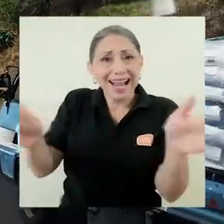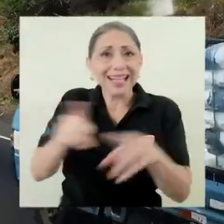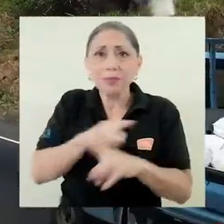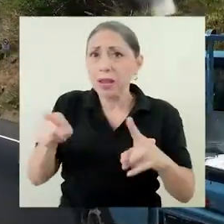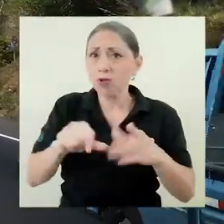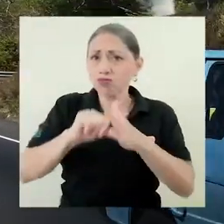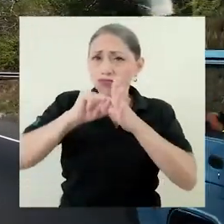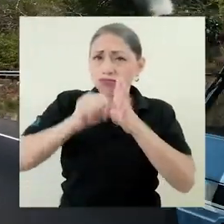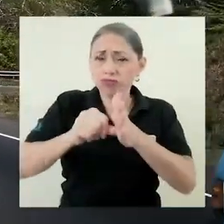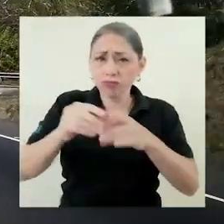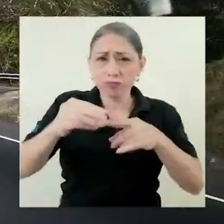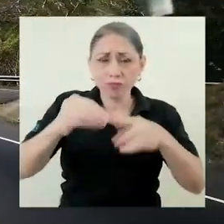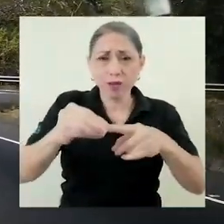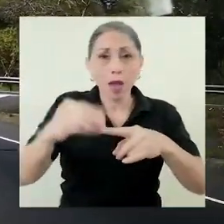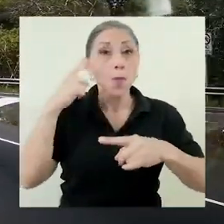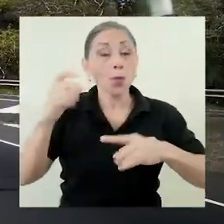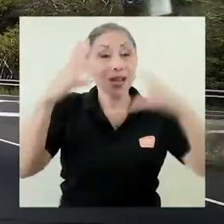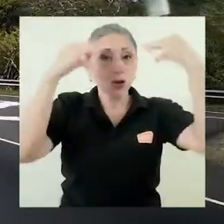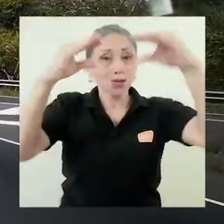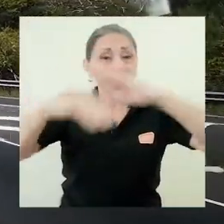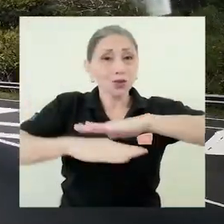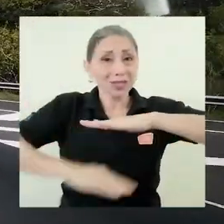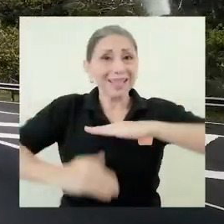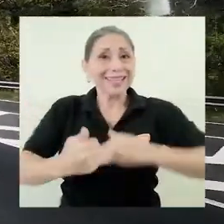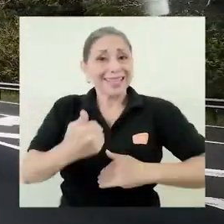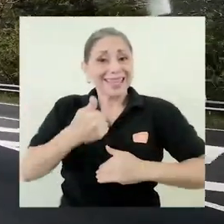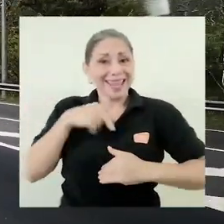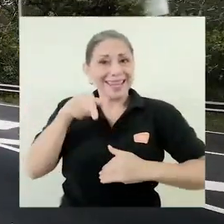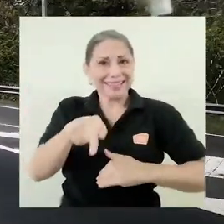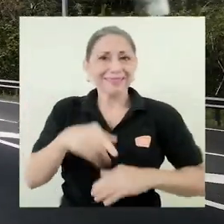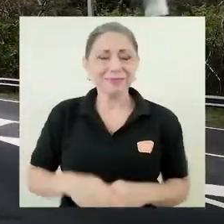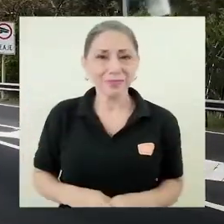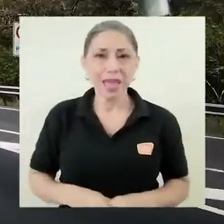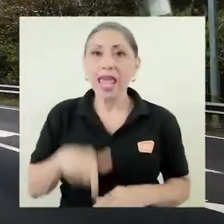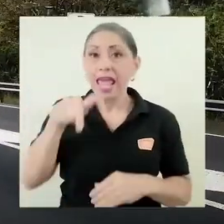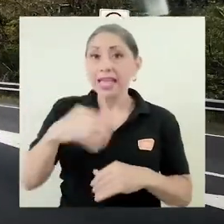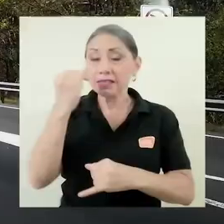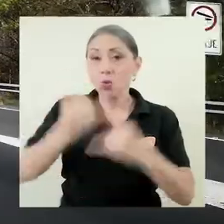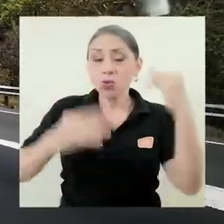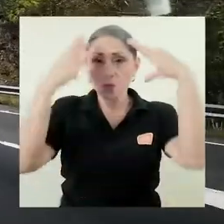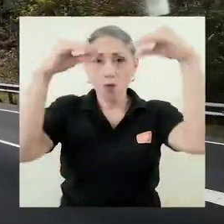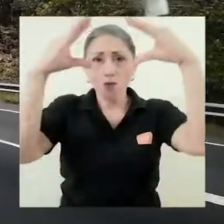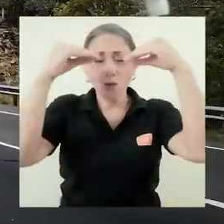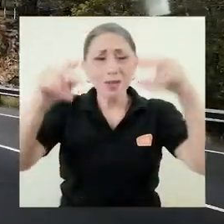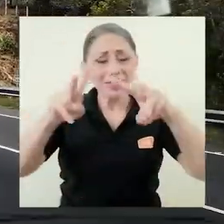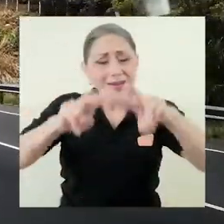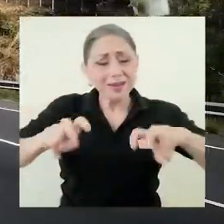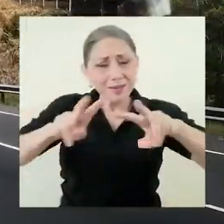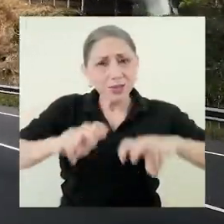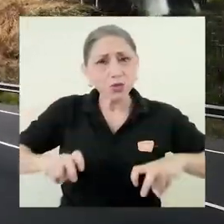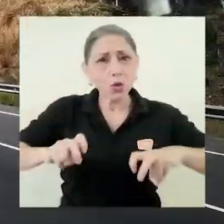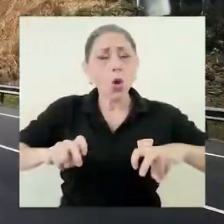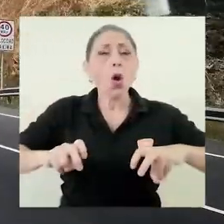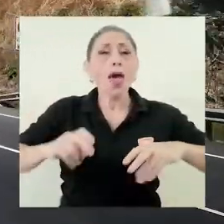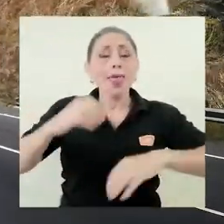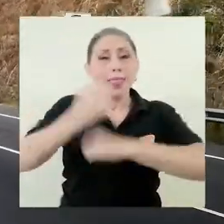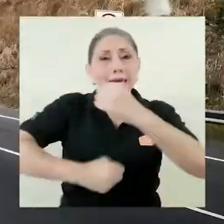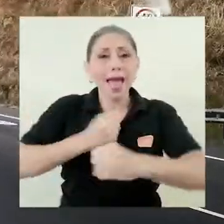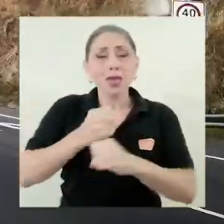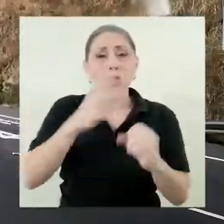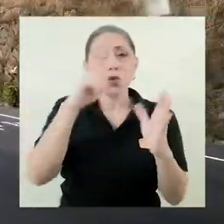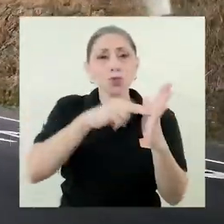eran datos de barreras. En este último informe, se revisó la base de datos histórica del 2014 al